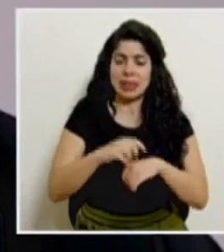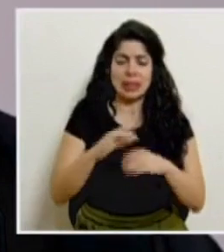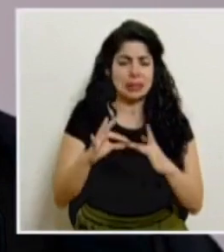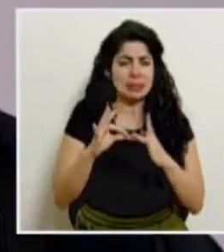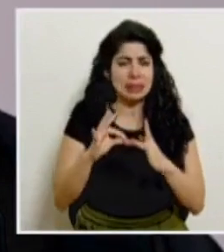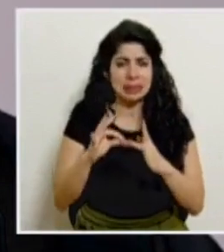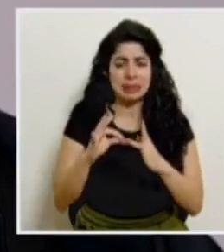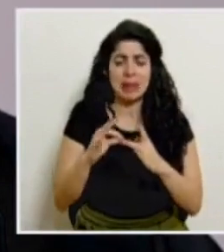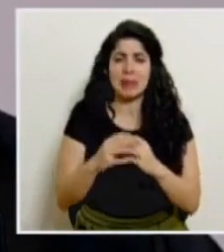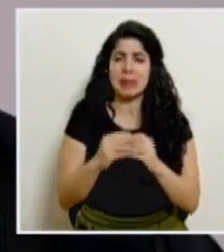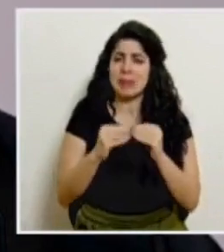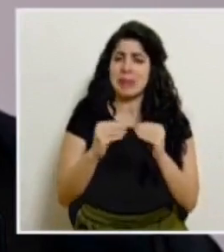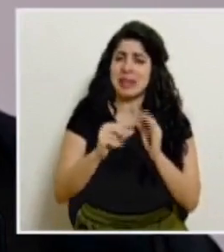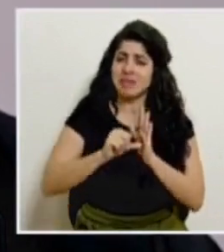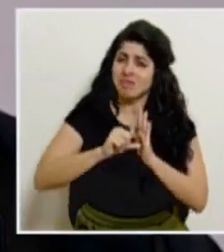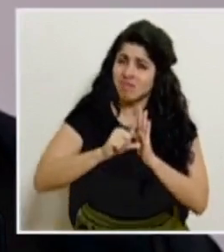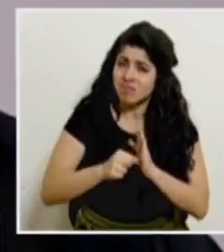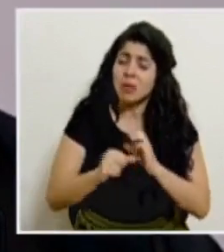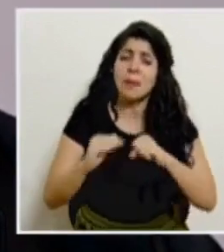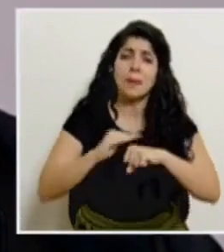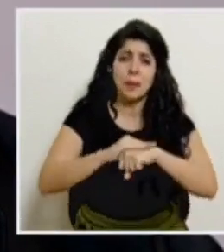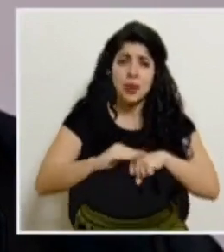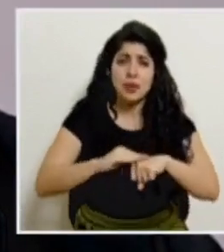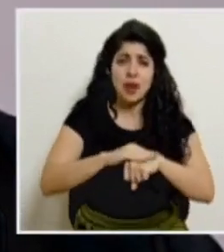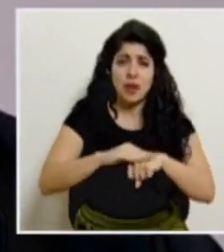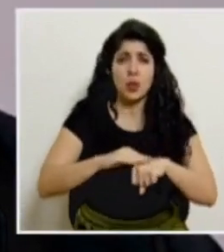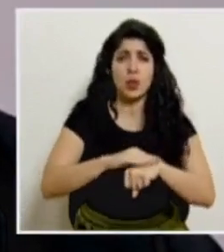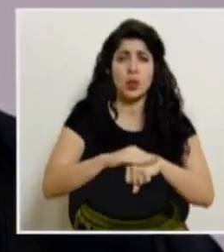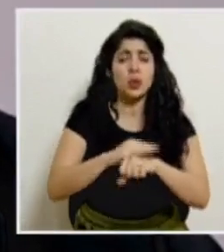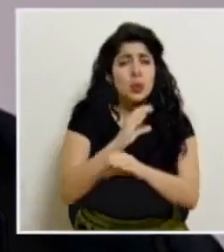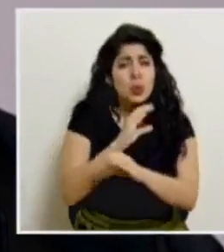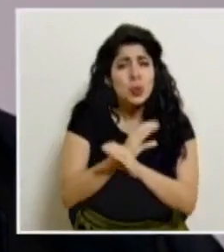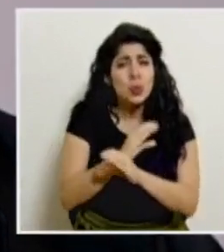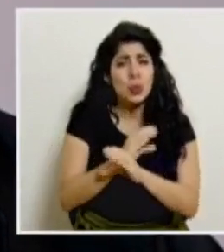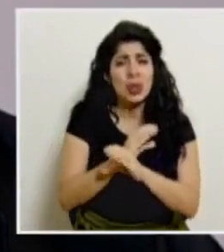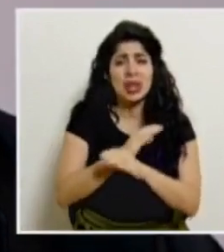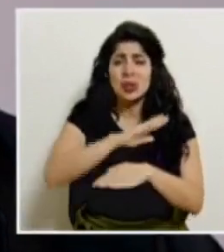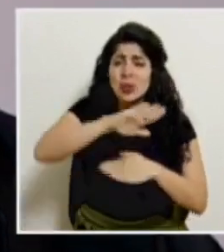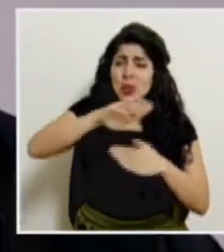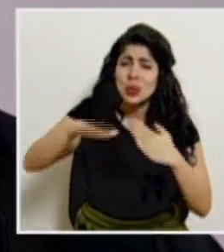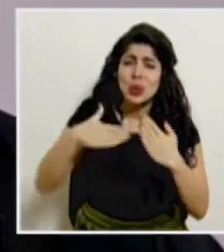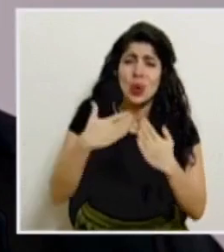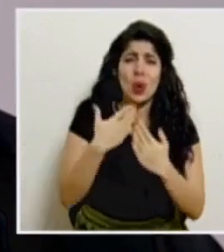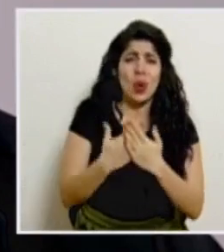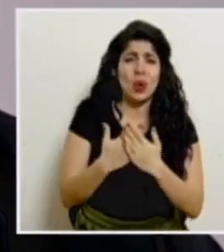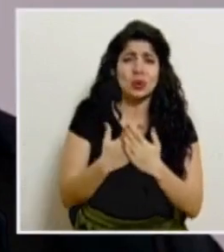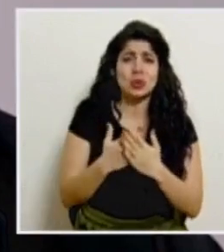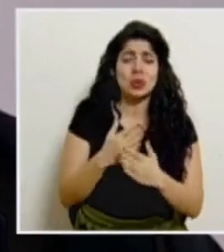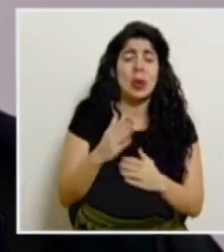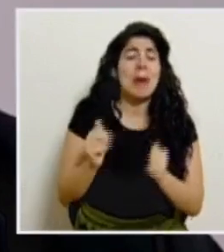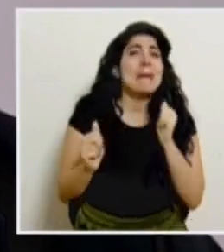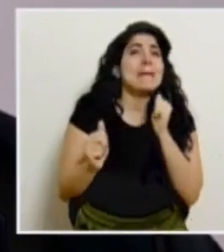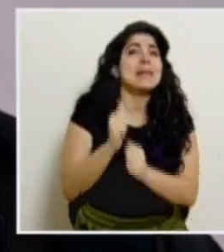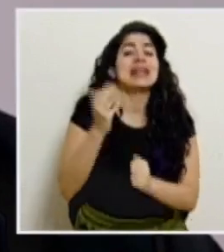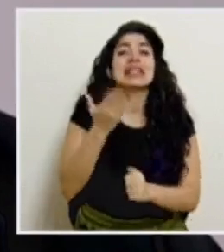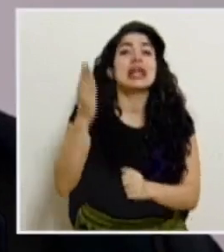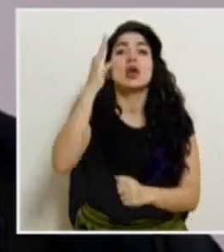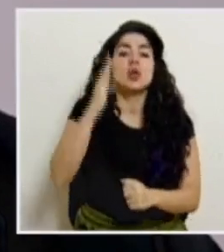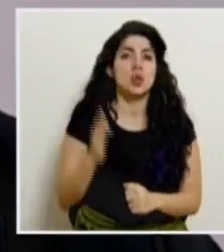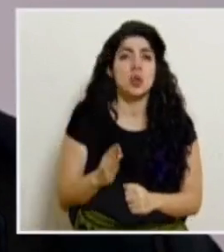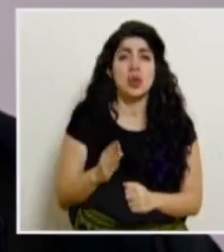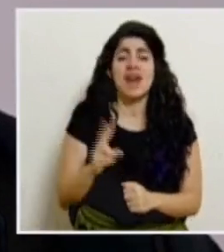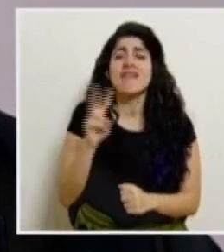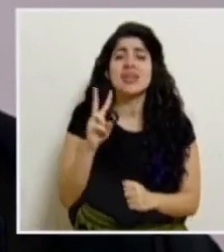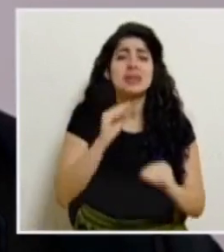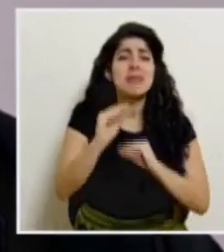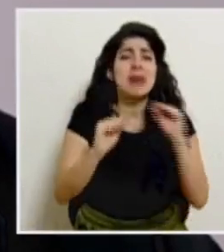ni más enfático en que por favor nos cuidemos todos y todas como nunca lo hemos hecho este virus se transmite